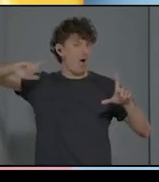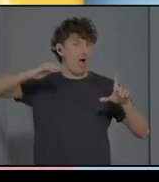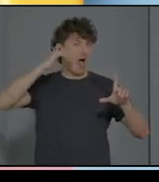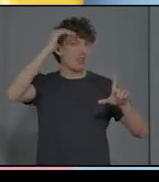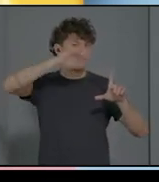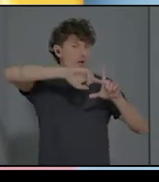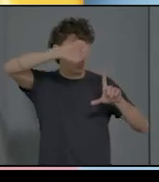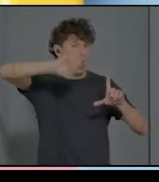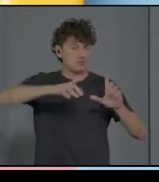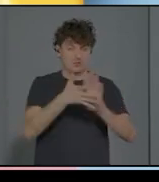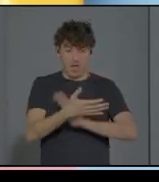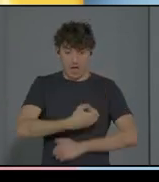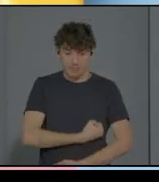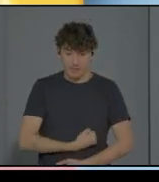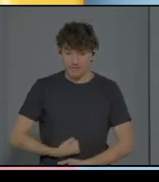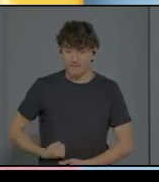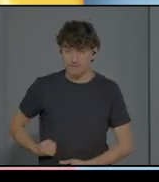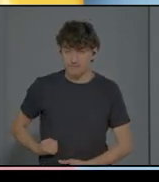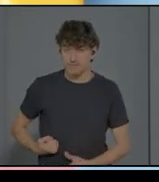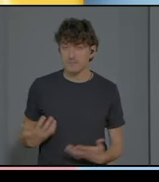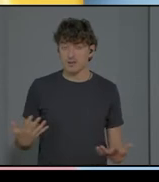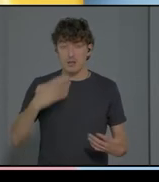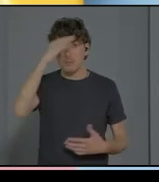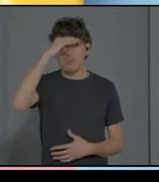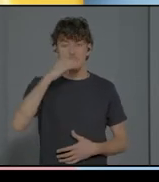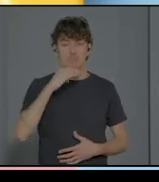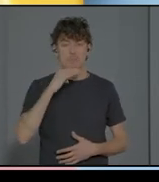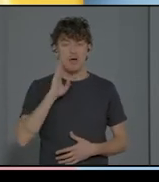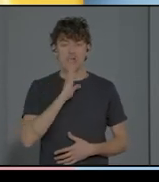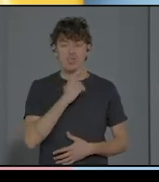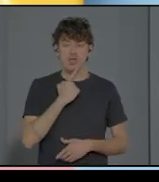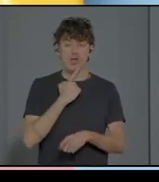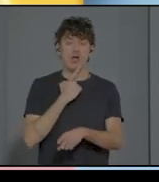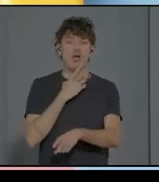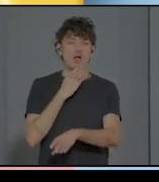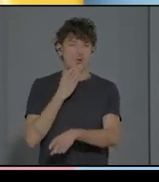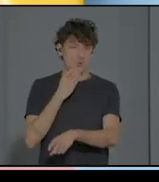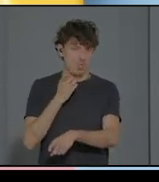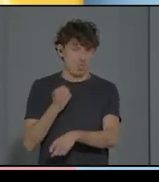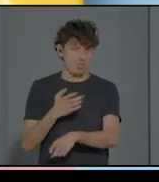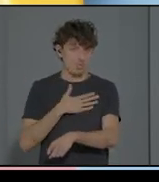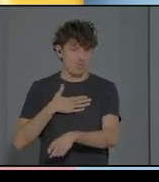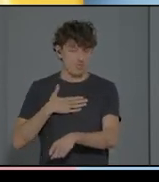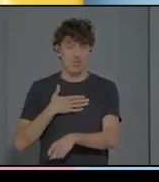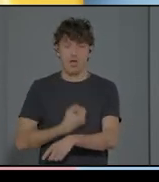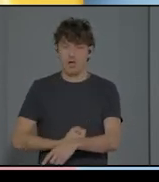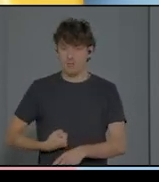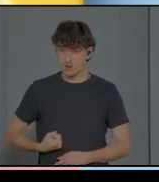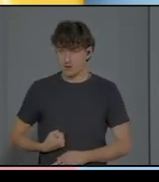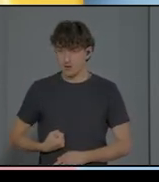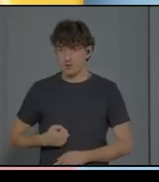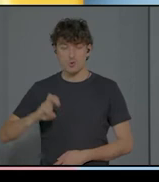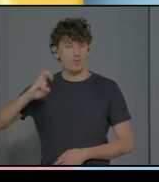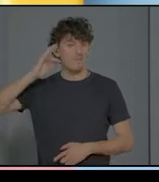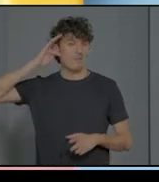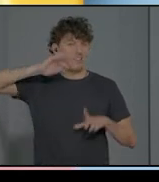el progenitor dice, pues sí, hay que darle de comer al niño porque tiene hambre. Y luego hay una frecuencia con un pico muy alto que es la frecuencia del